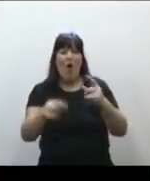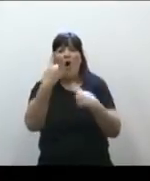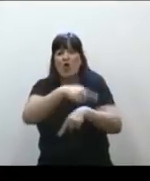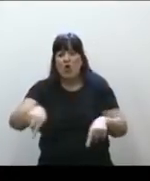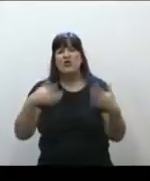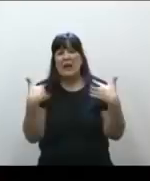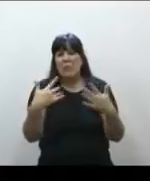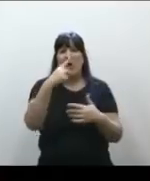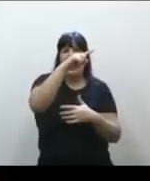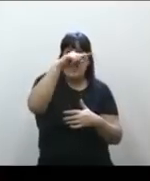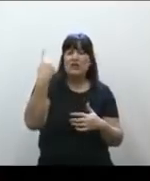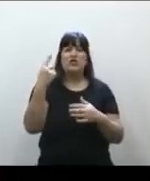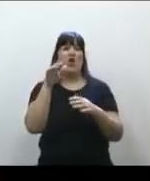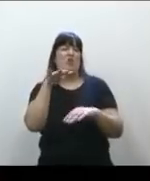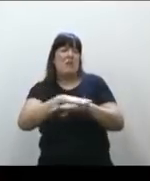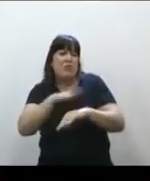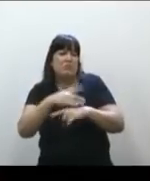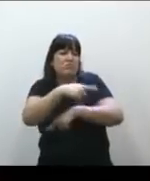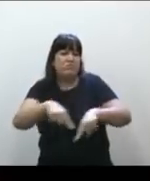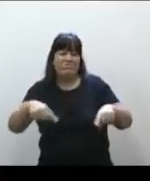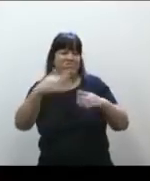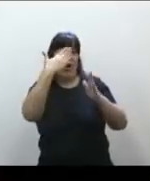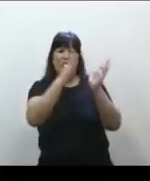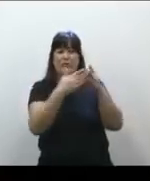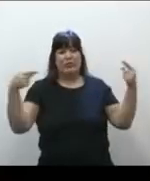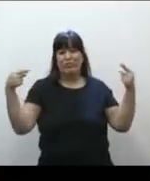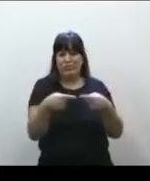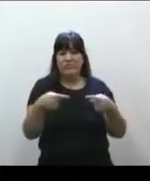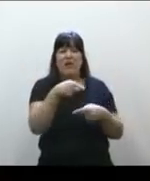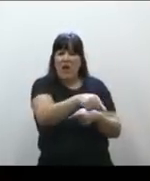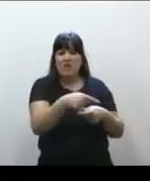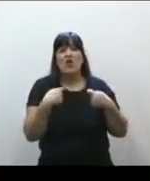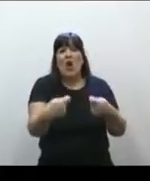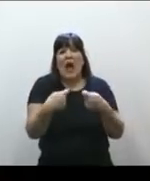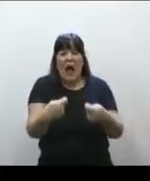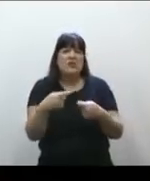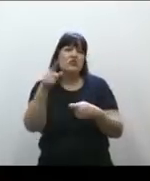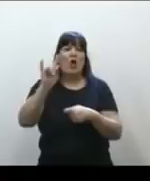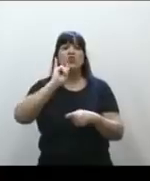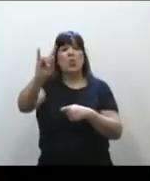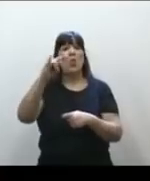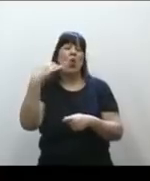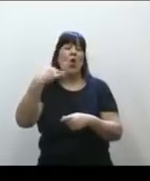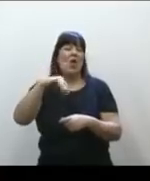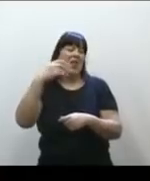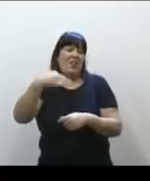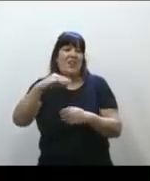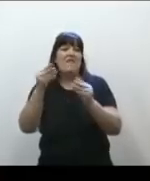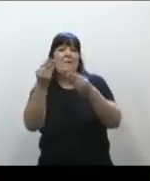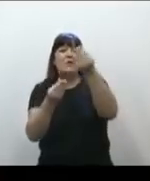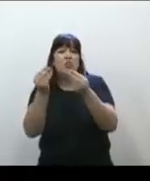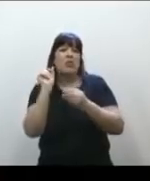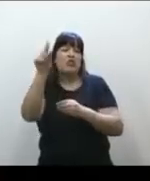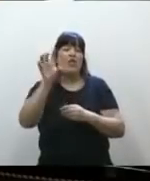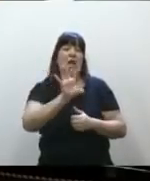provinciales, si se tuviera que cumplir, va por el cuero y el presupuesto de las provincias. Y en todo caso,